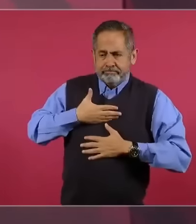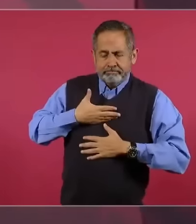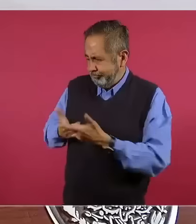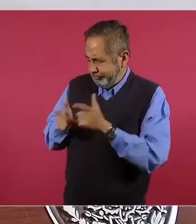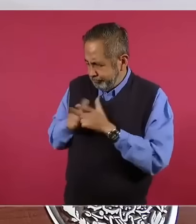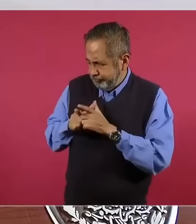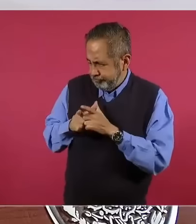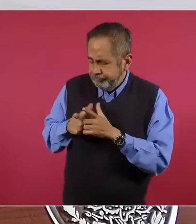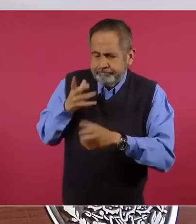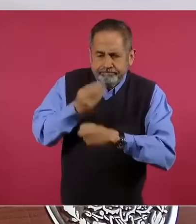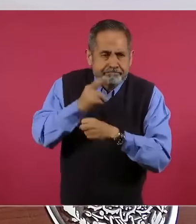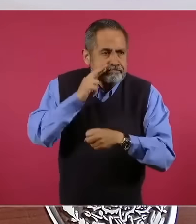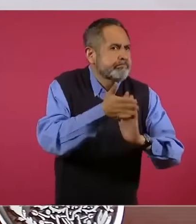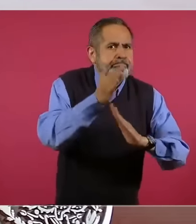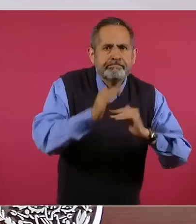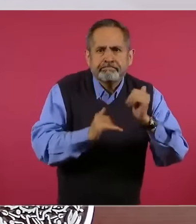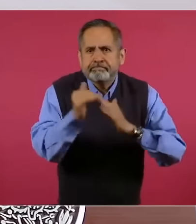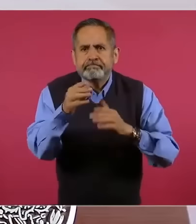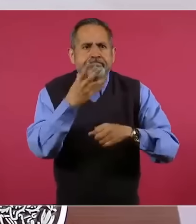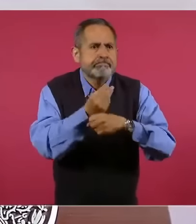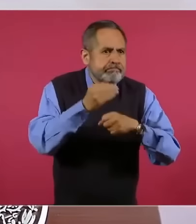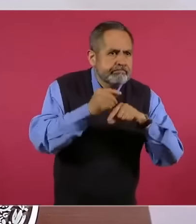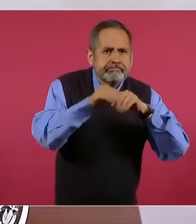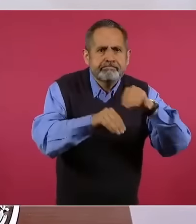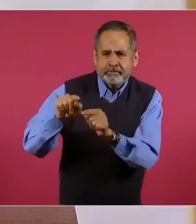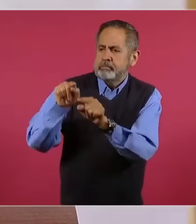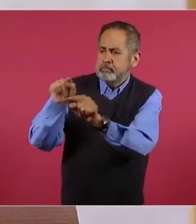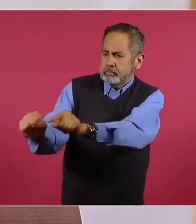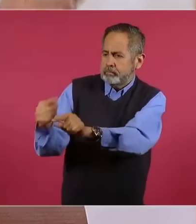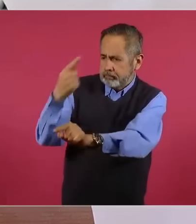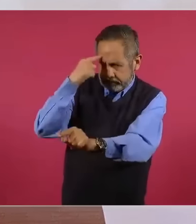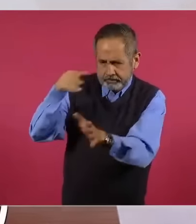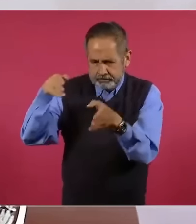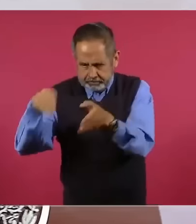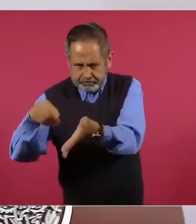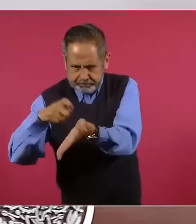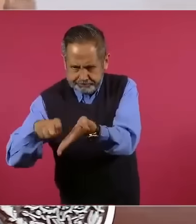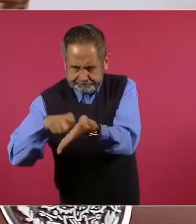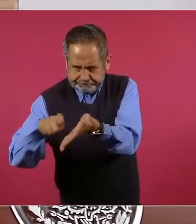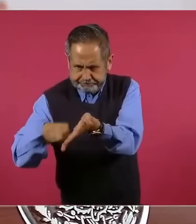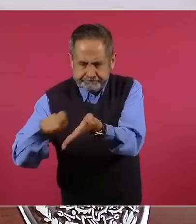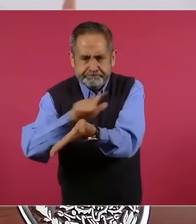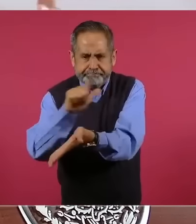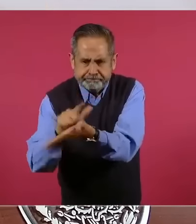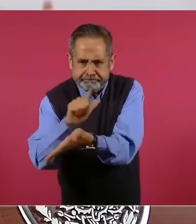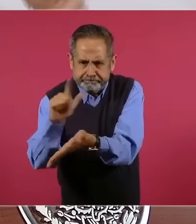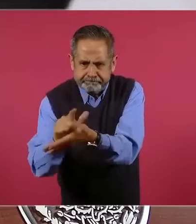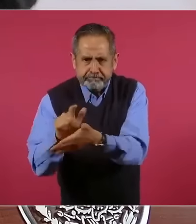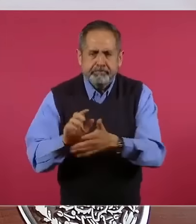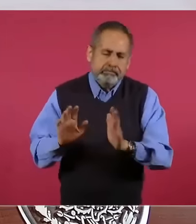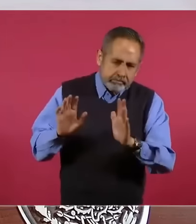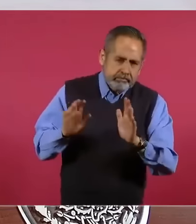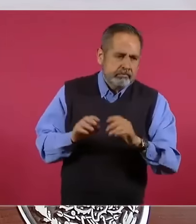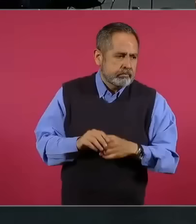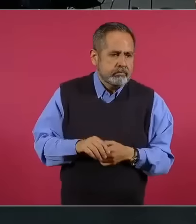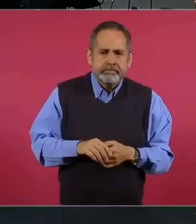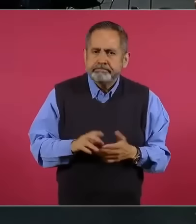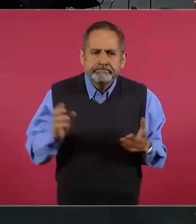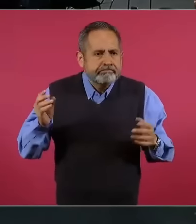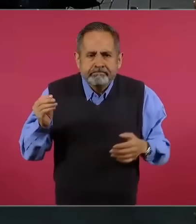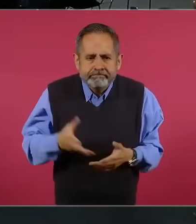para hacer las leyes. Pero para que aprobaran todo en beneficio